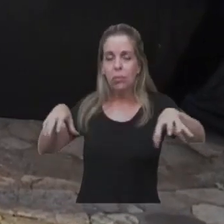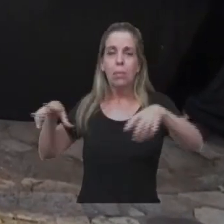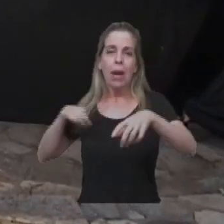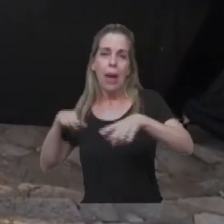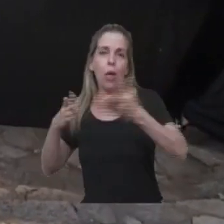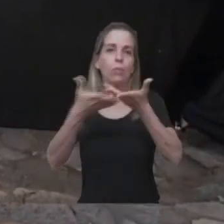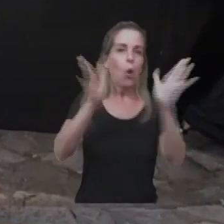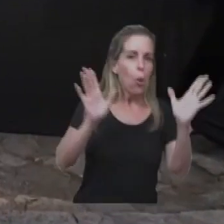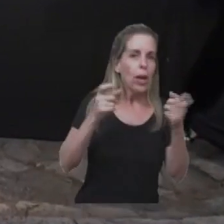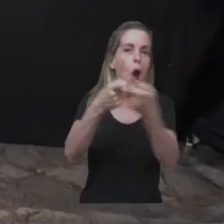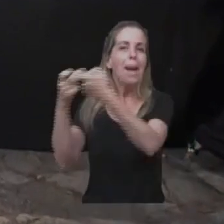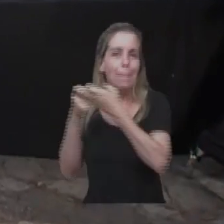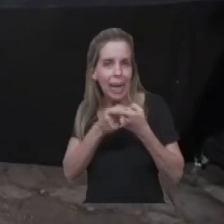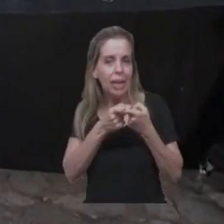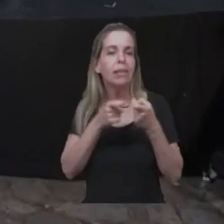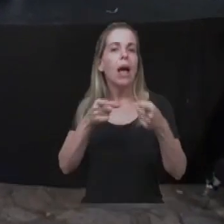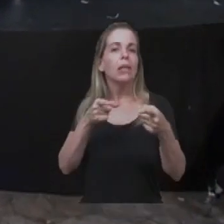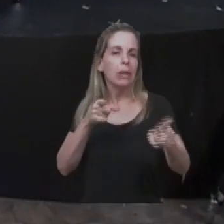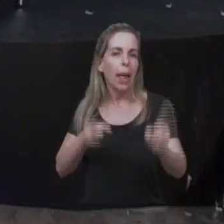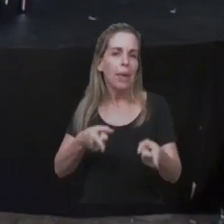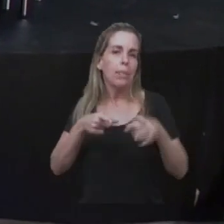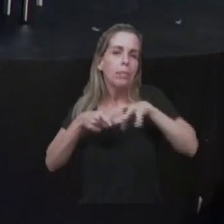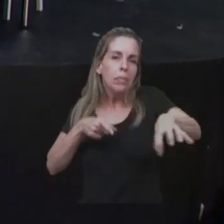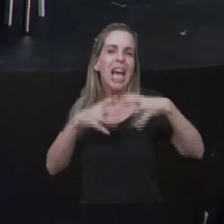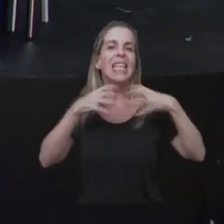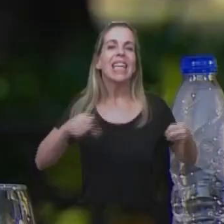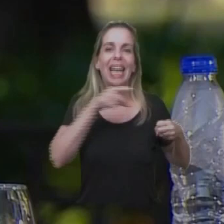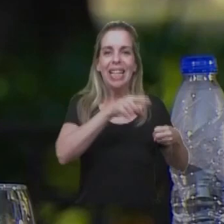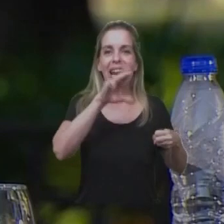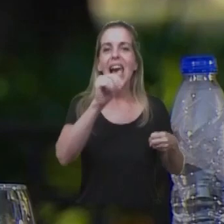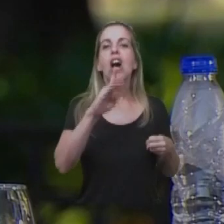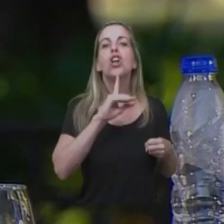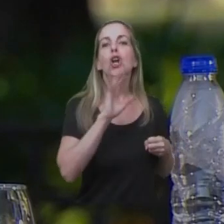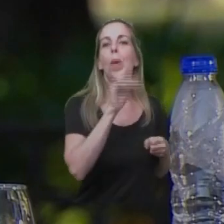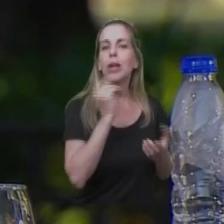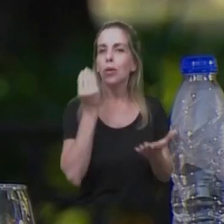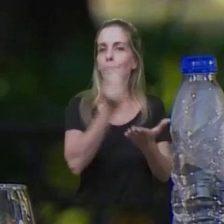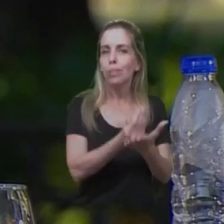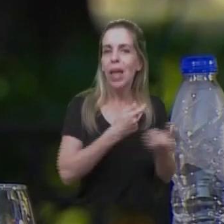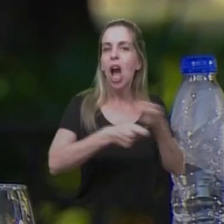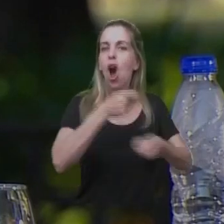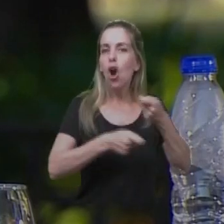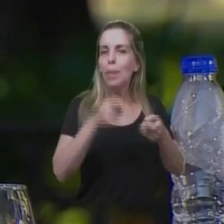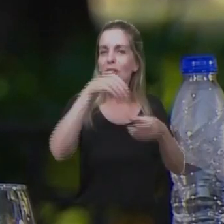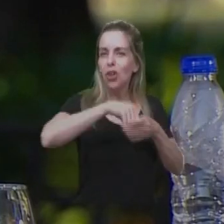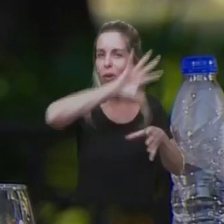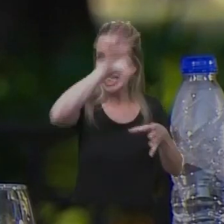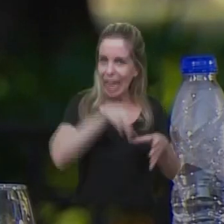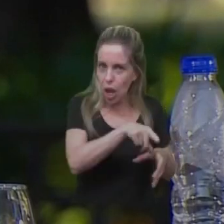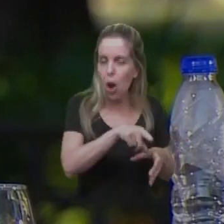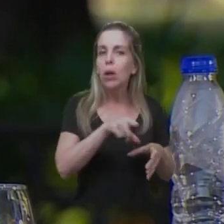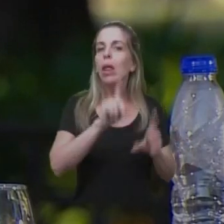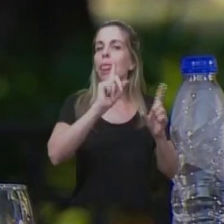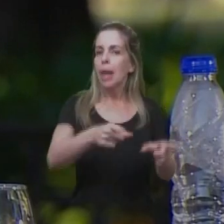el Ministerio de Desarrollo Productivo, a través de la Secretaría que lidera Roberto de Comercio Interior, y sobre todo el gran